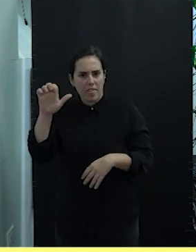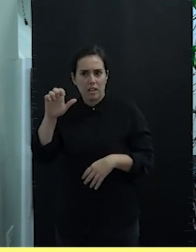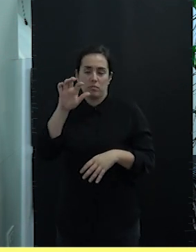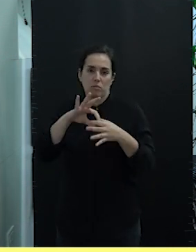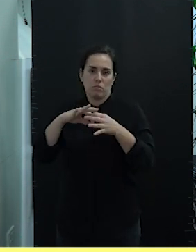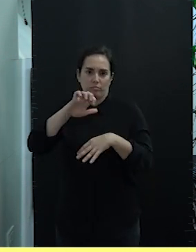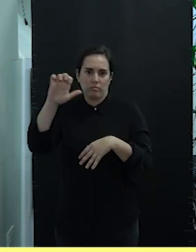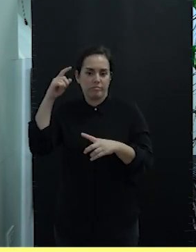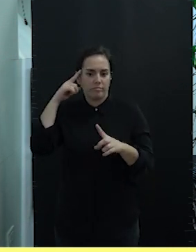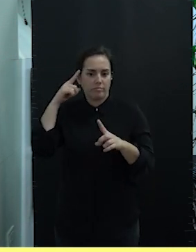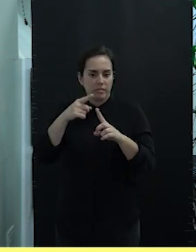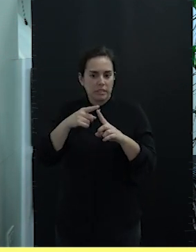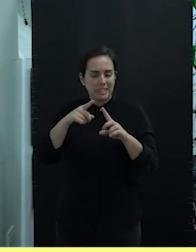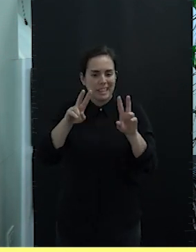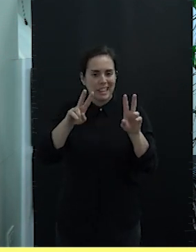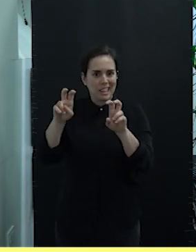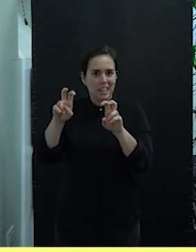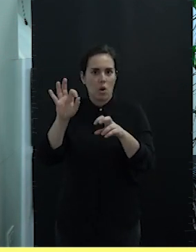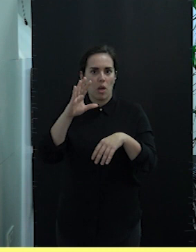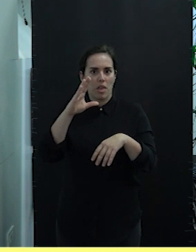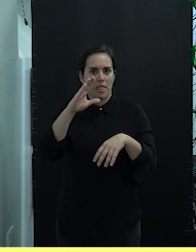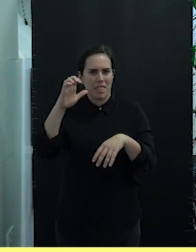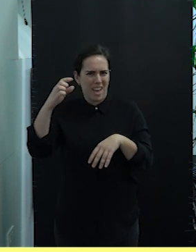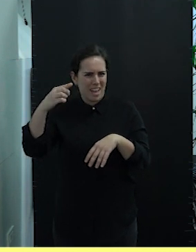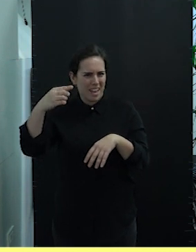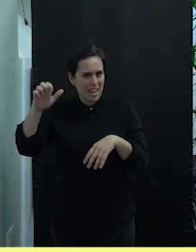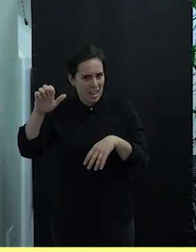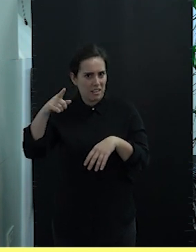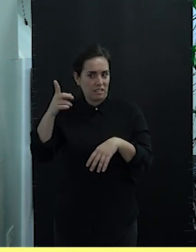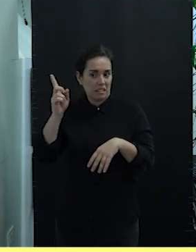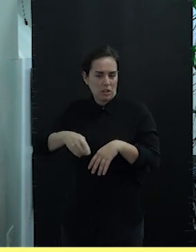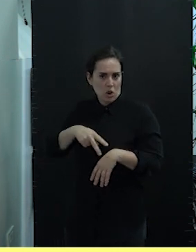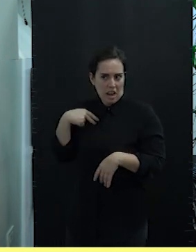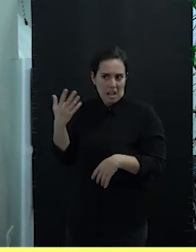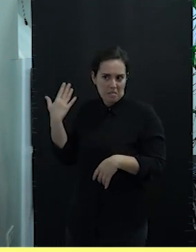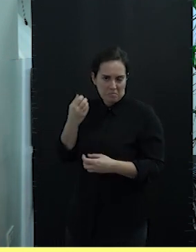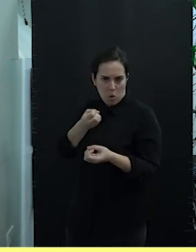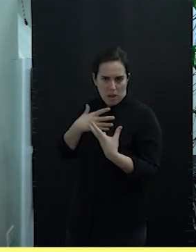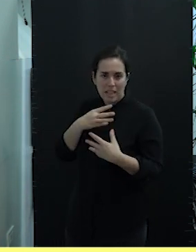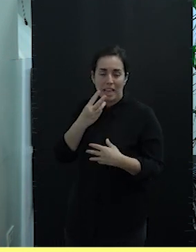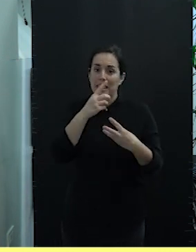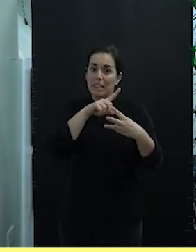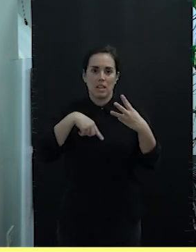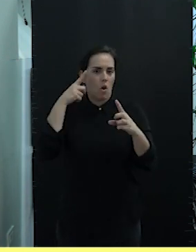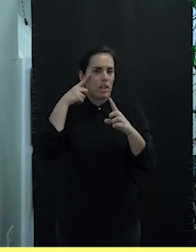temático O6, que bien nos ha comentado nuestro director general, con unos tres objetivos muy claros a los que quiero hacer mención.